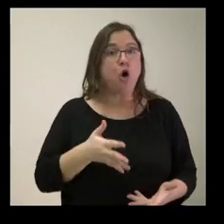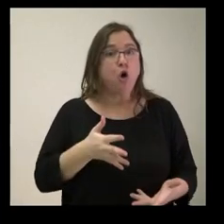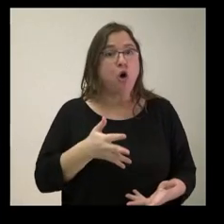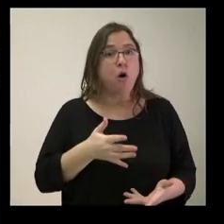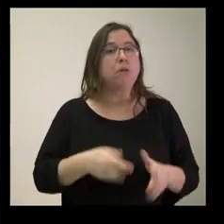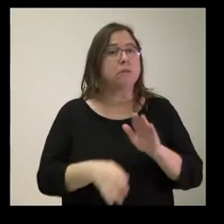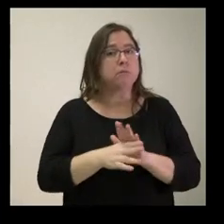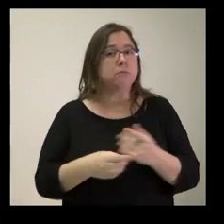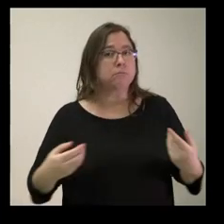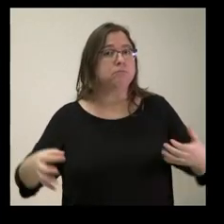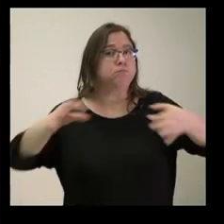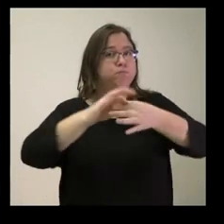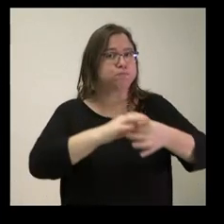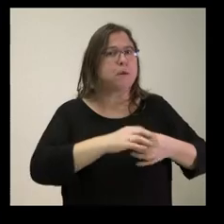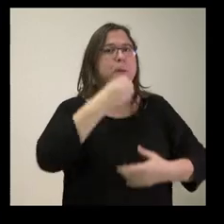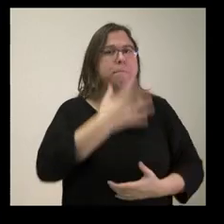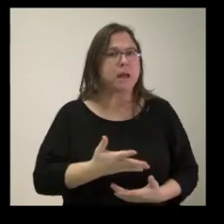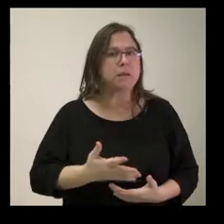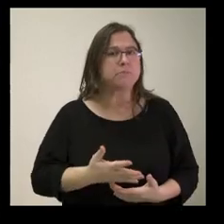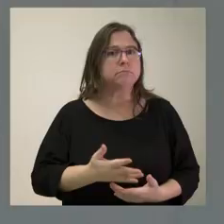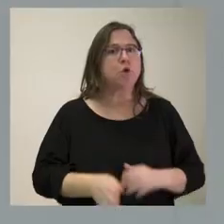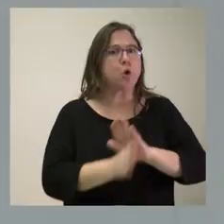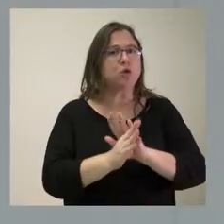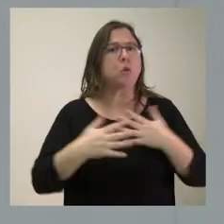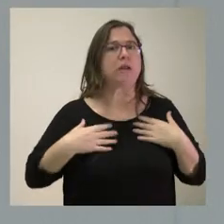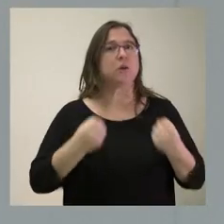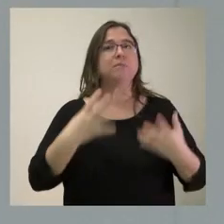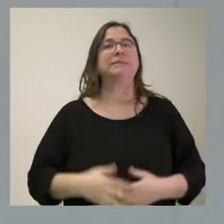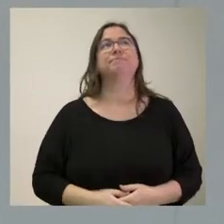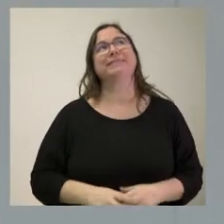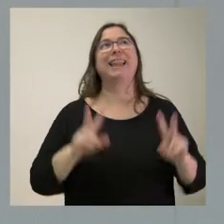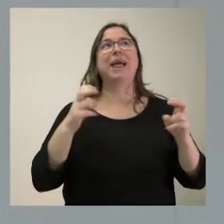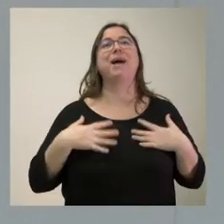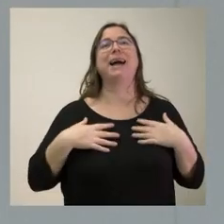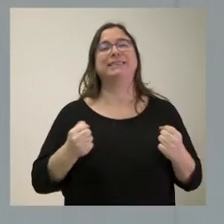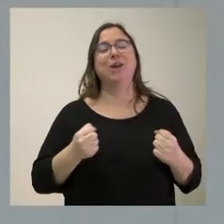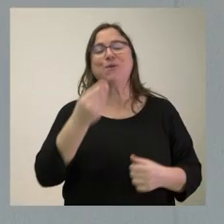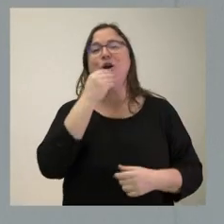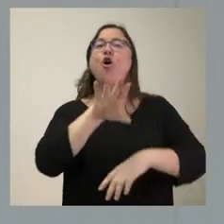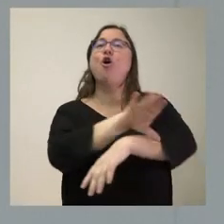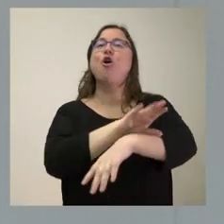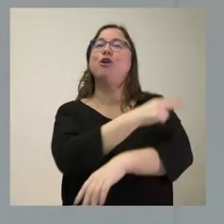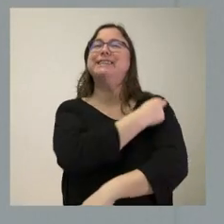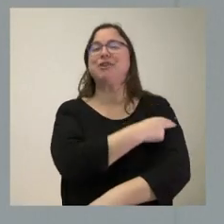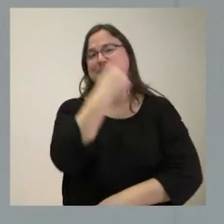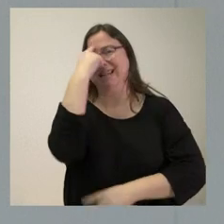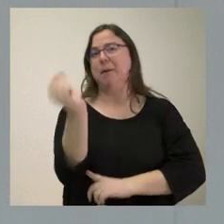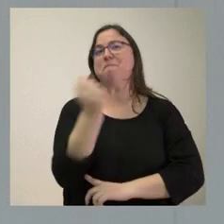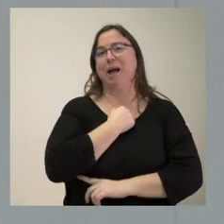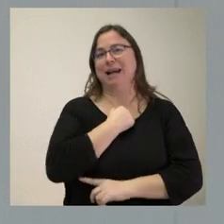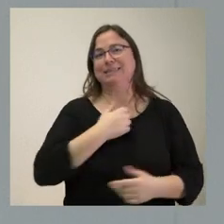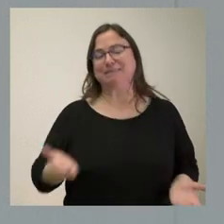coalición PP y Vox goza de buena salud también? Bueno, en los temas de salud, quizá el consejero de Sanidad tiene mejor conocimiento que yo,